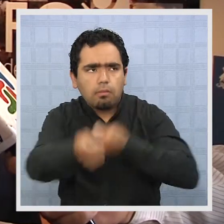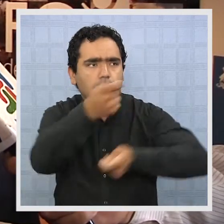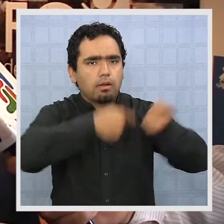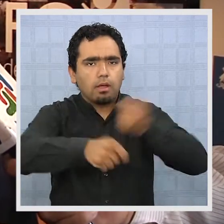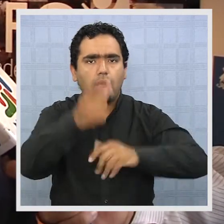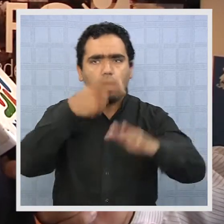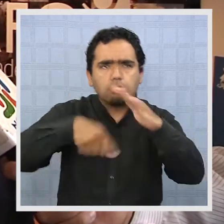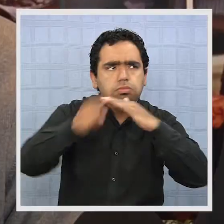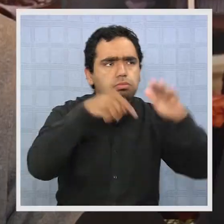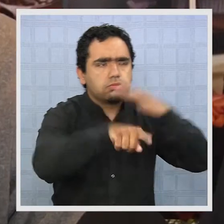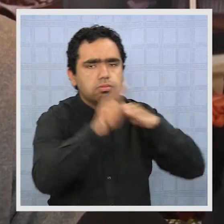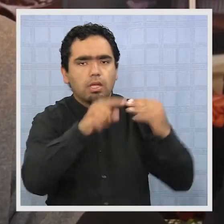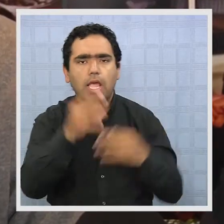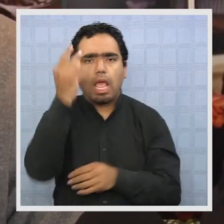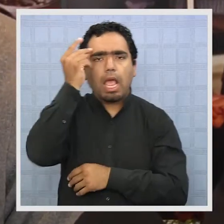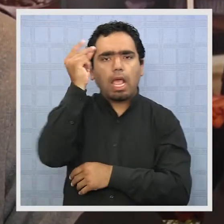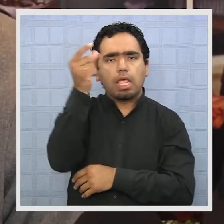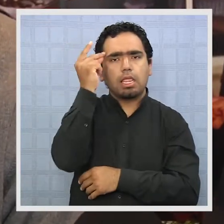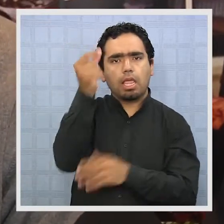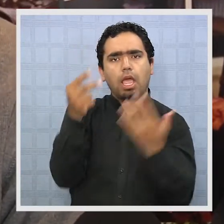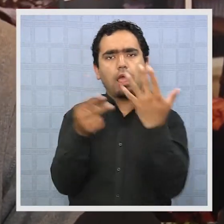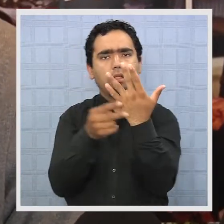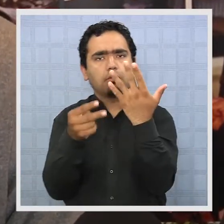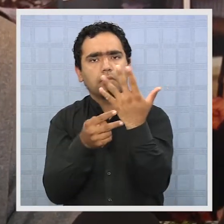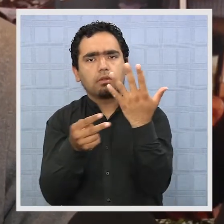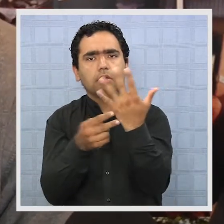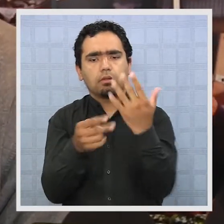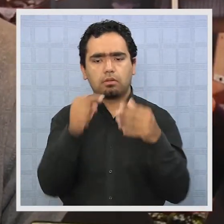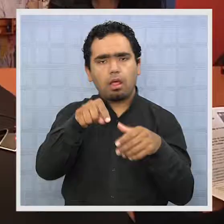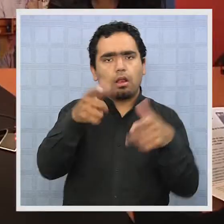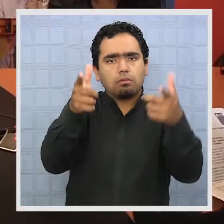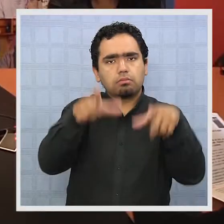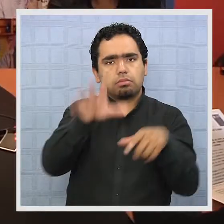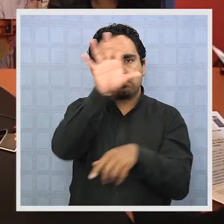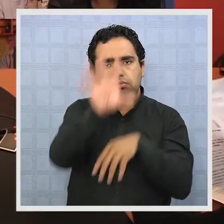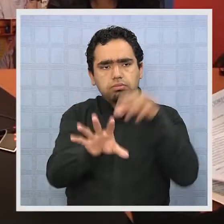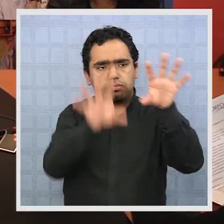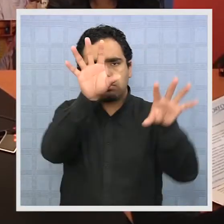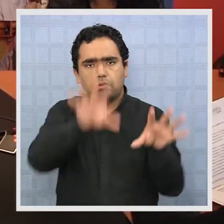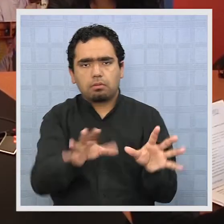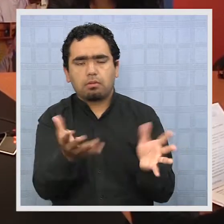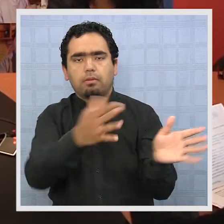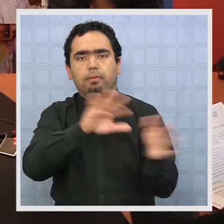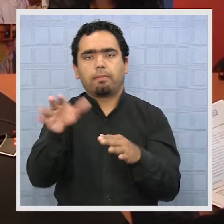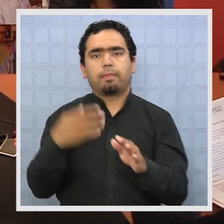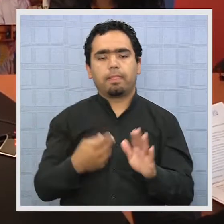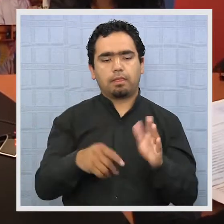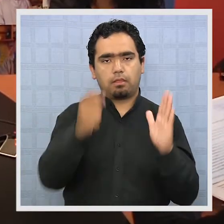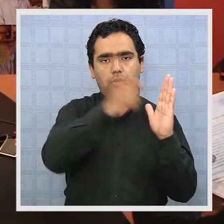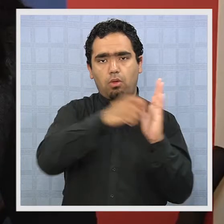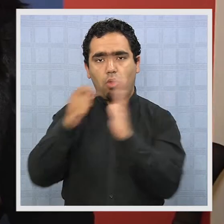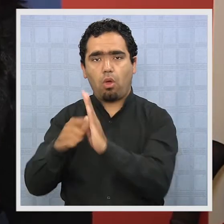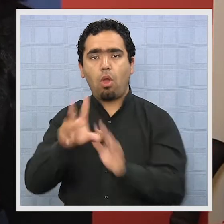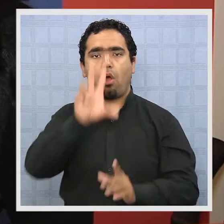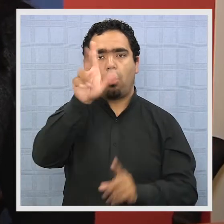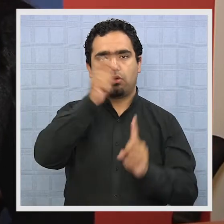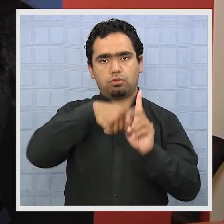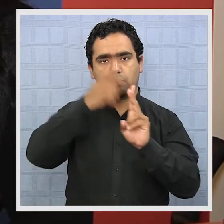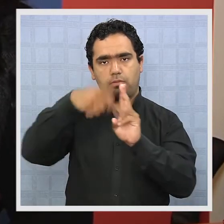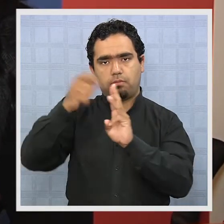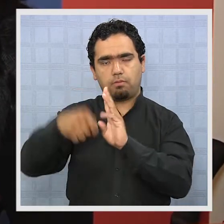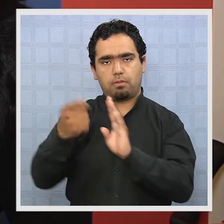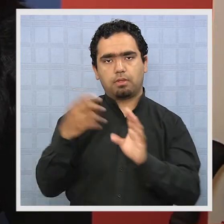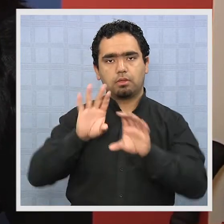e innovación tecnológica dentro de ese sector. El proyecto tendrá un plazo de ejecución de 8 meses por parte de la